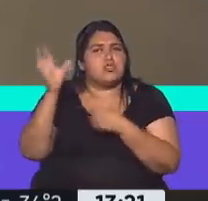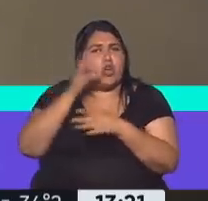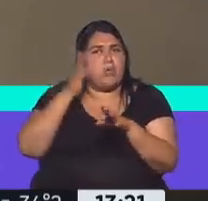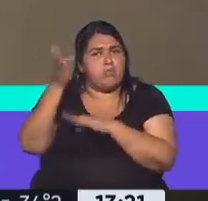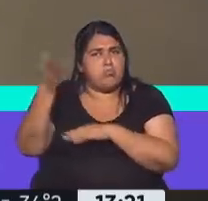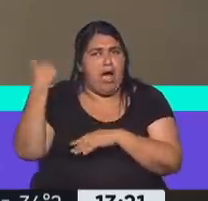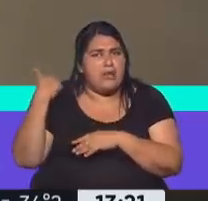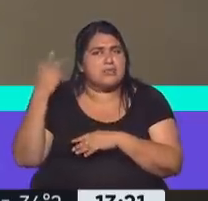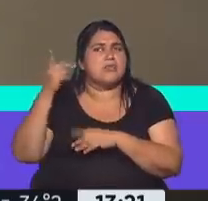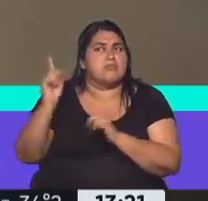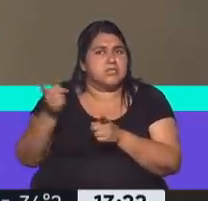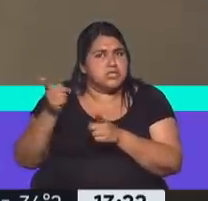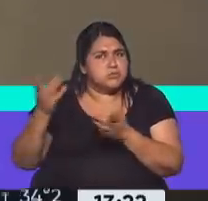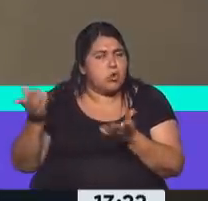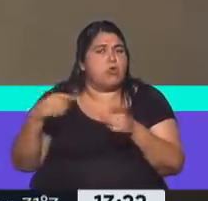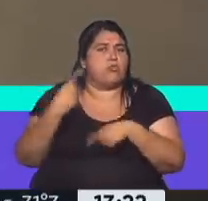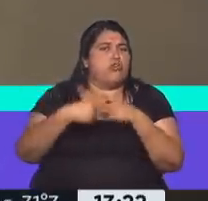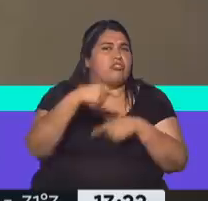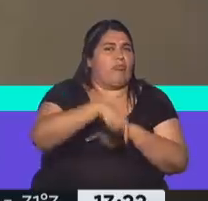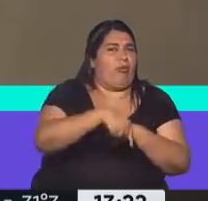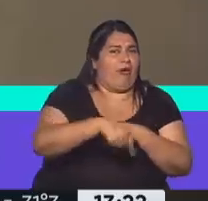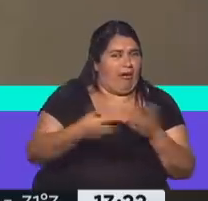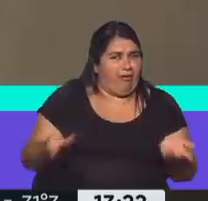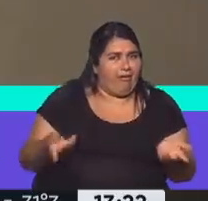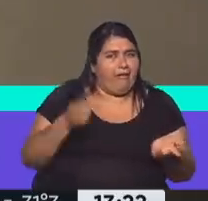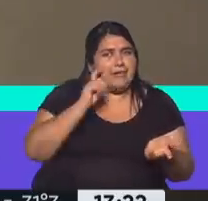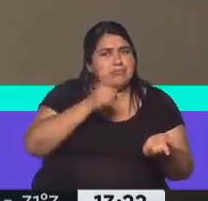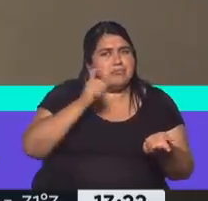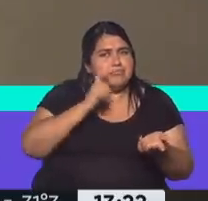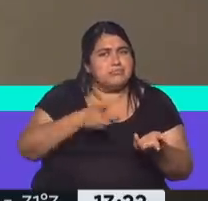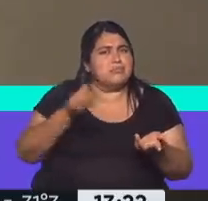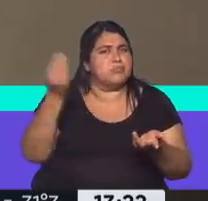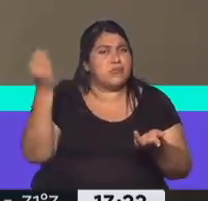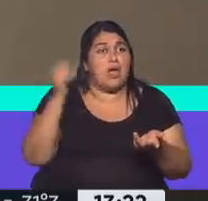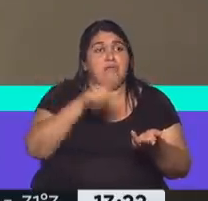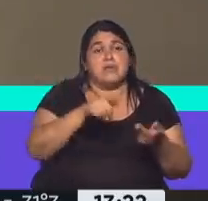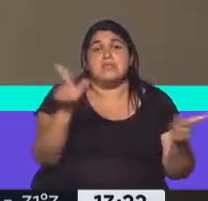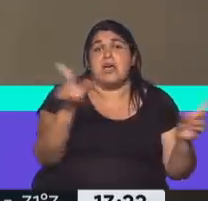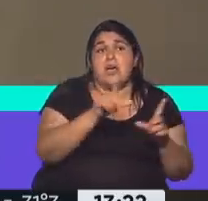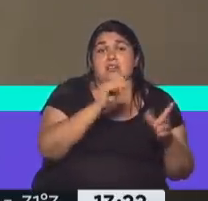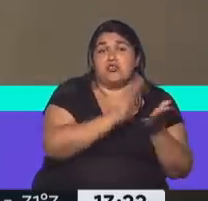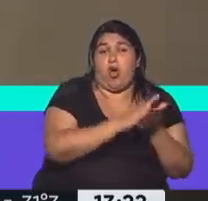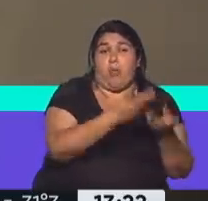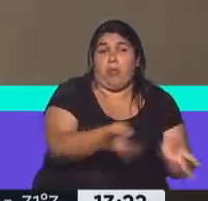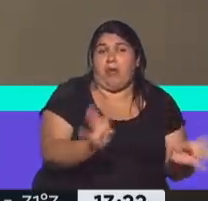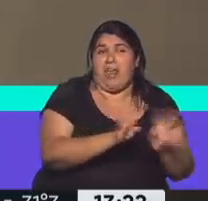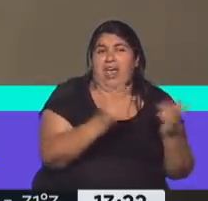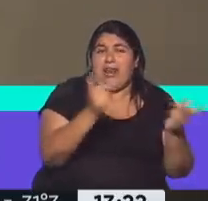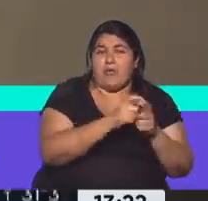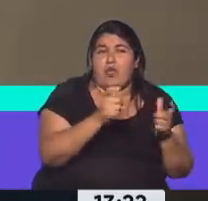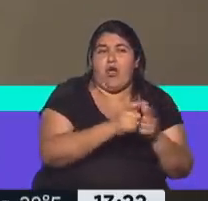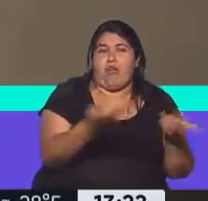de impunidad, ¿no? El mismo nivel de impunidad. Así como sus medios de comunicación siguen sin hablar de la mesa judicial y de las reuniones